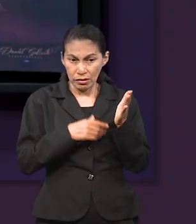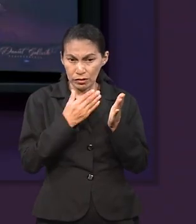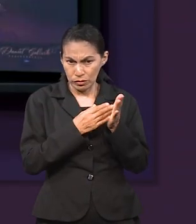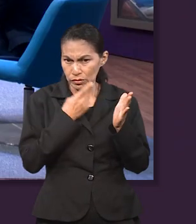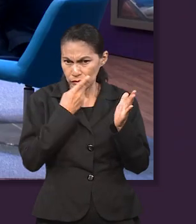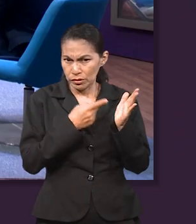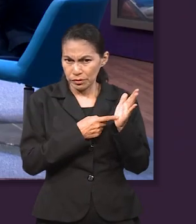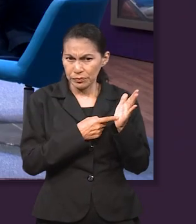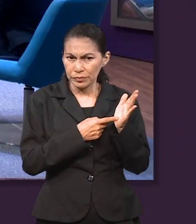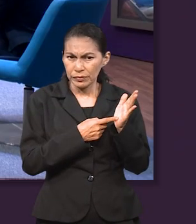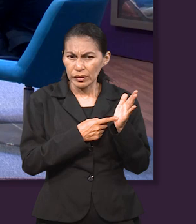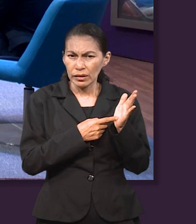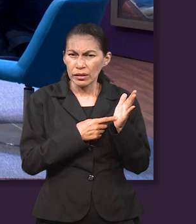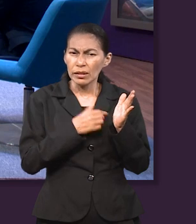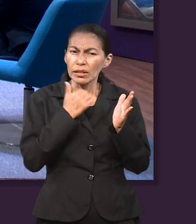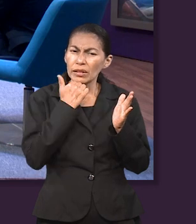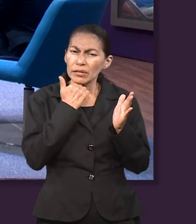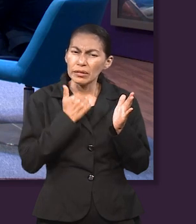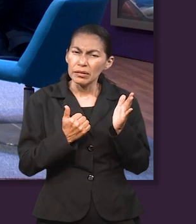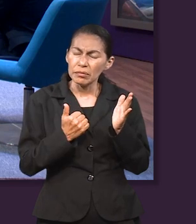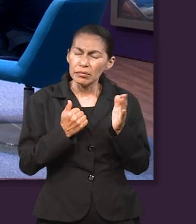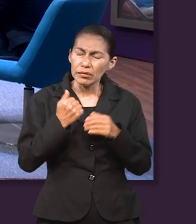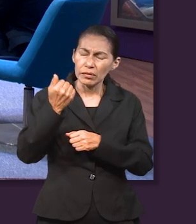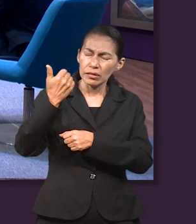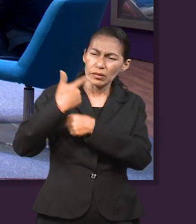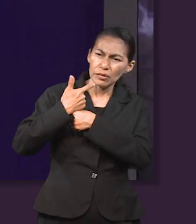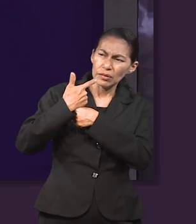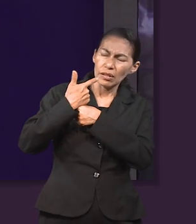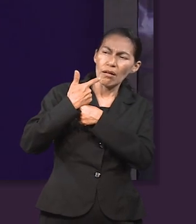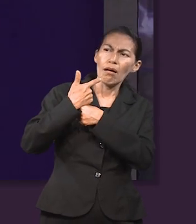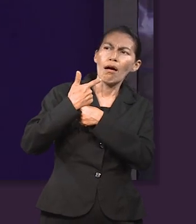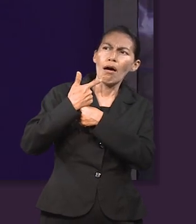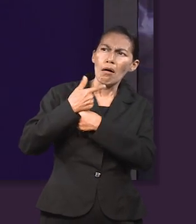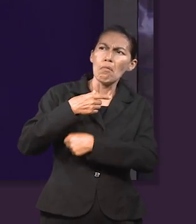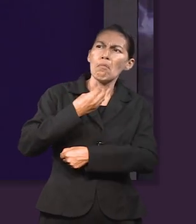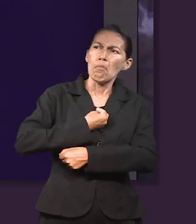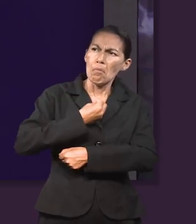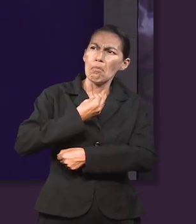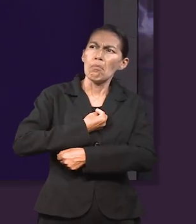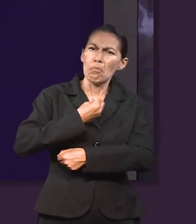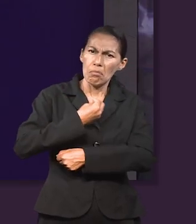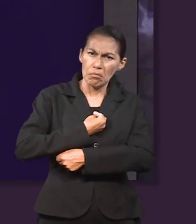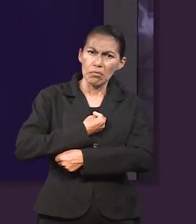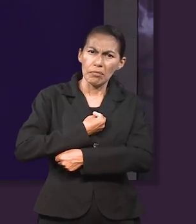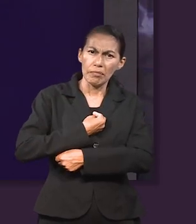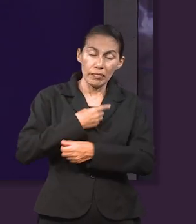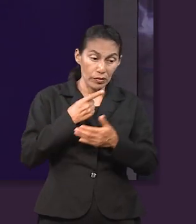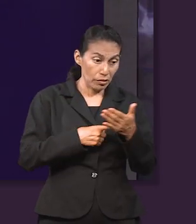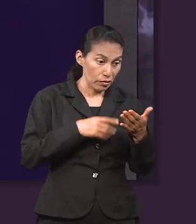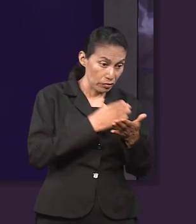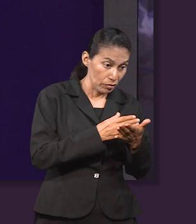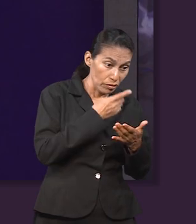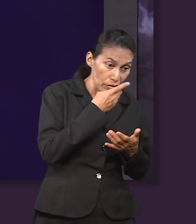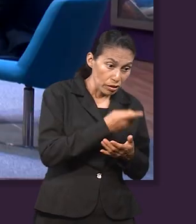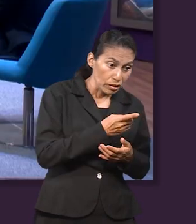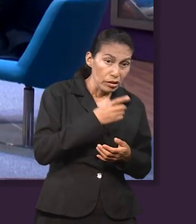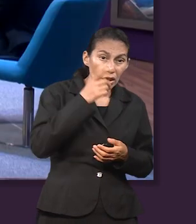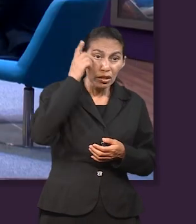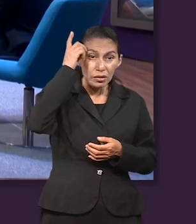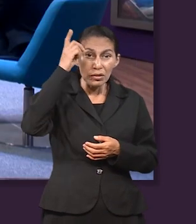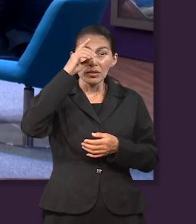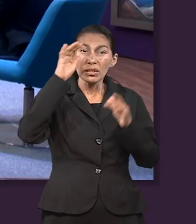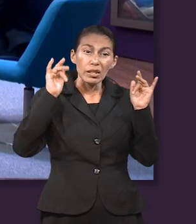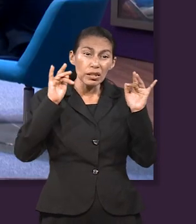texto que leí hace unos momentos, que él se diera cuenta, y la lección también lo menciona, que él se diera cuenta de cuánto podía él soportar.